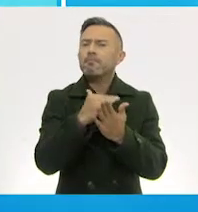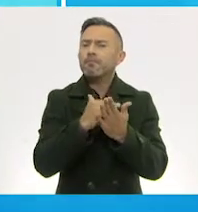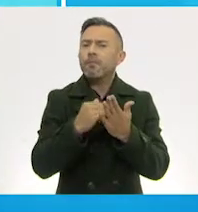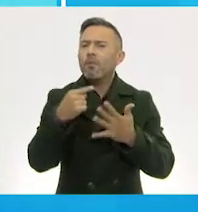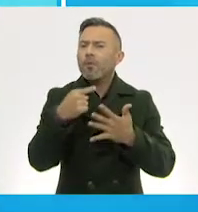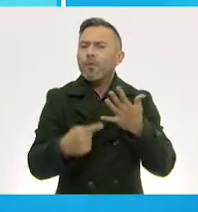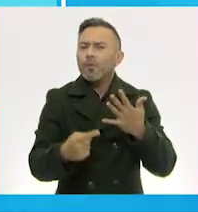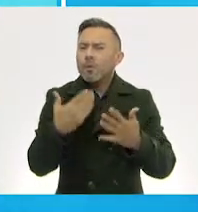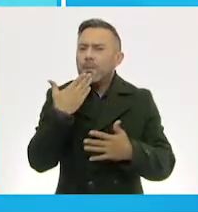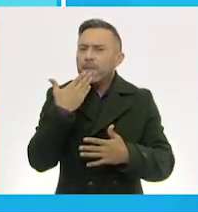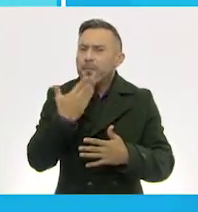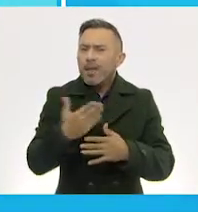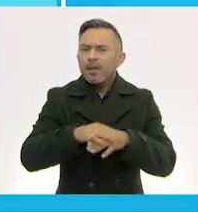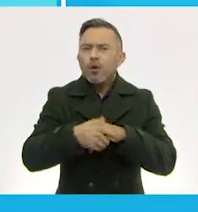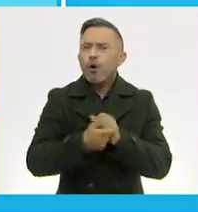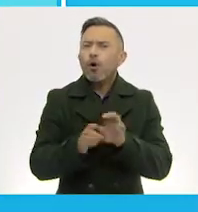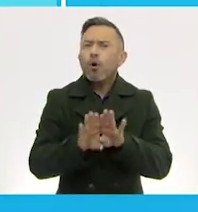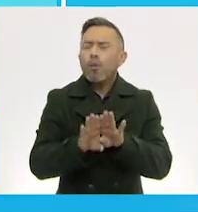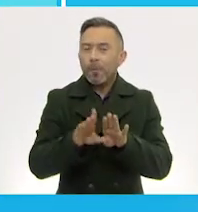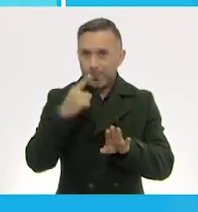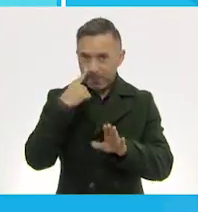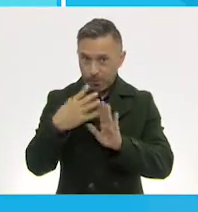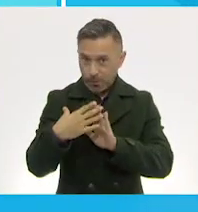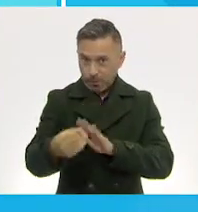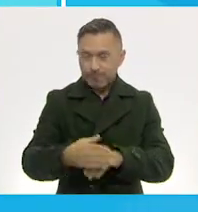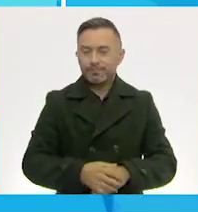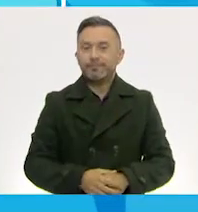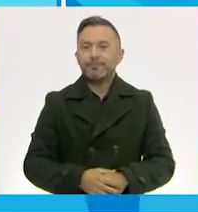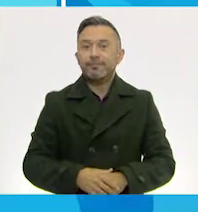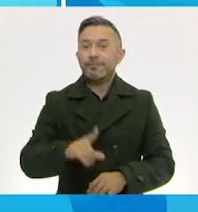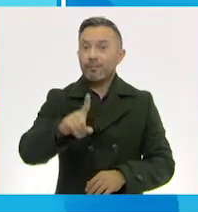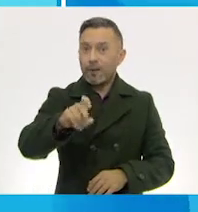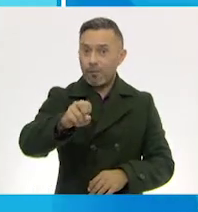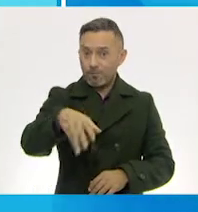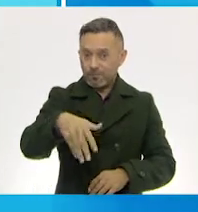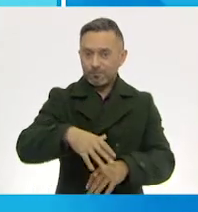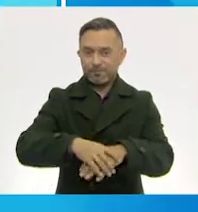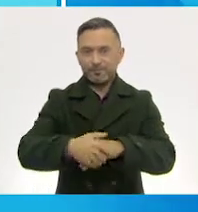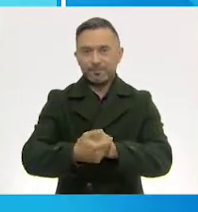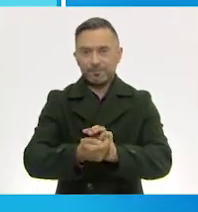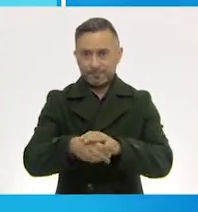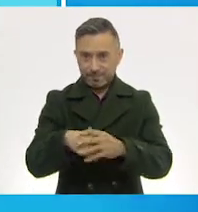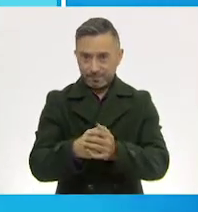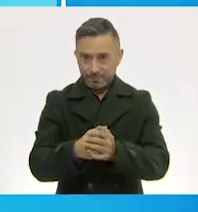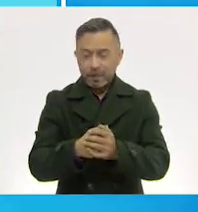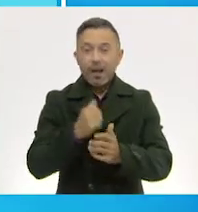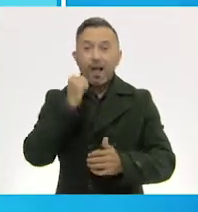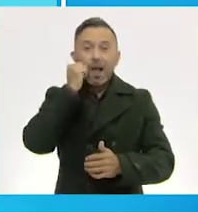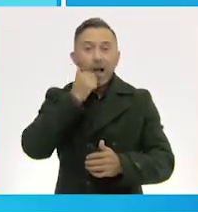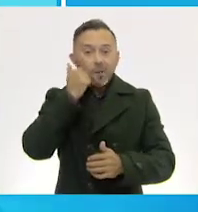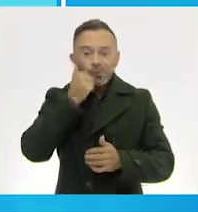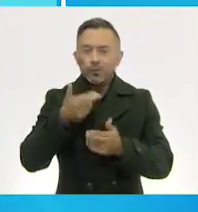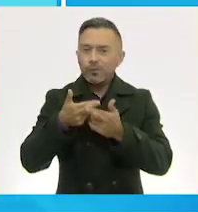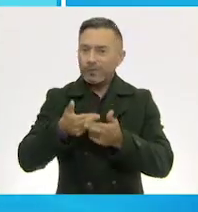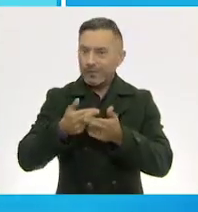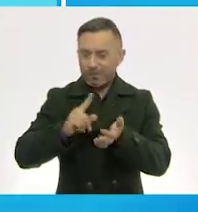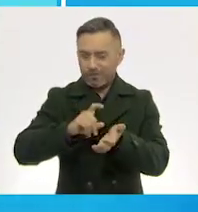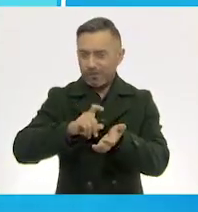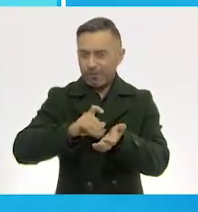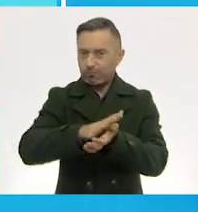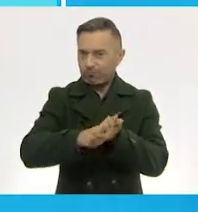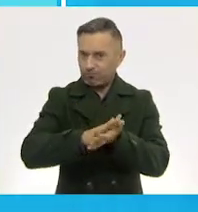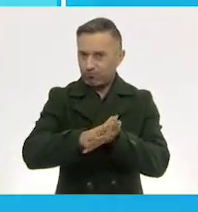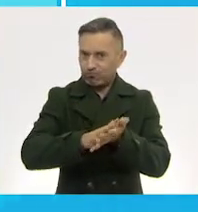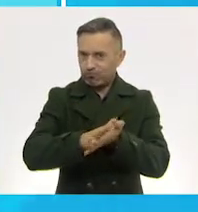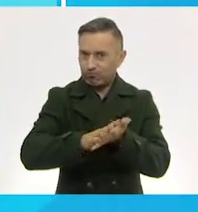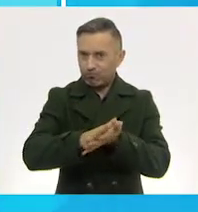hacerlo correctamente. Monja tus manos. Usa suficiente jabón. Frota tus palmas